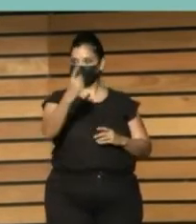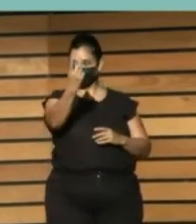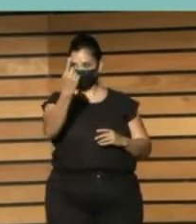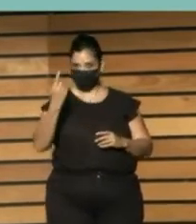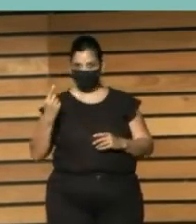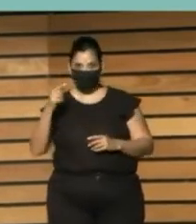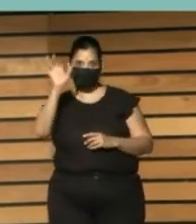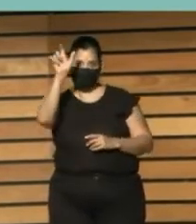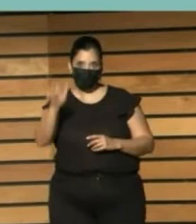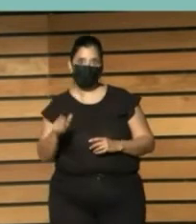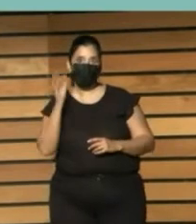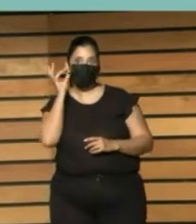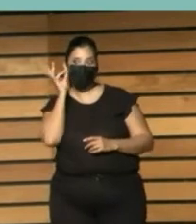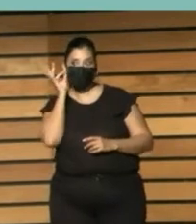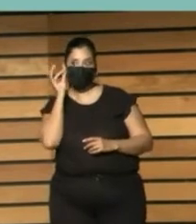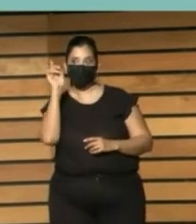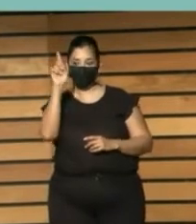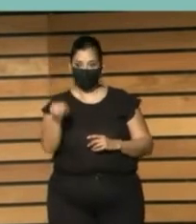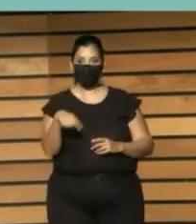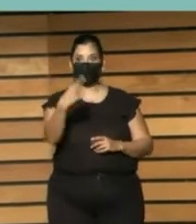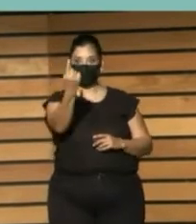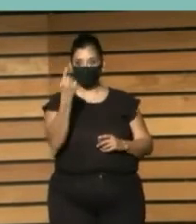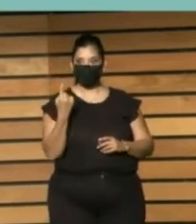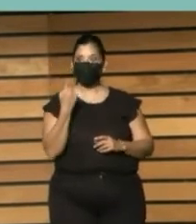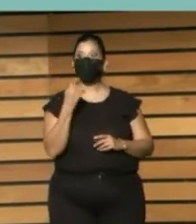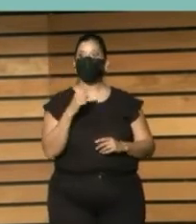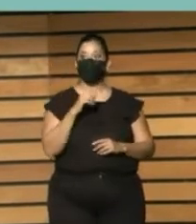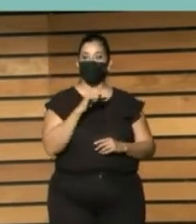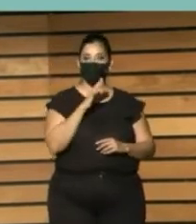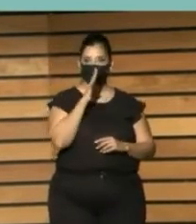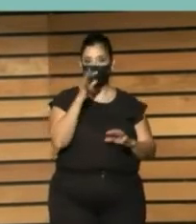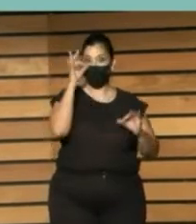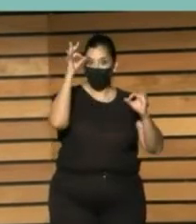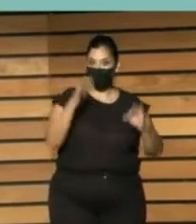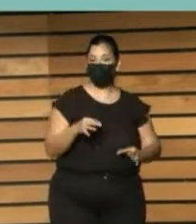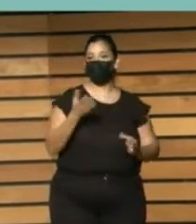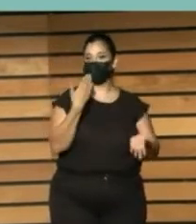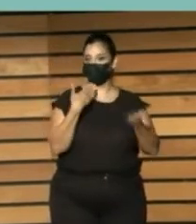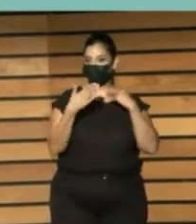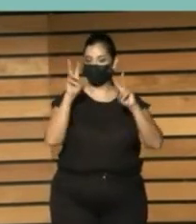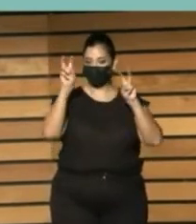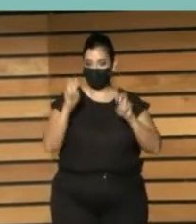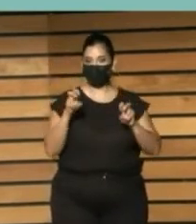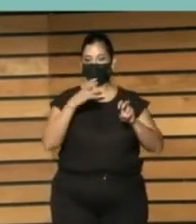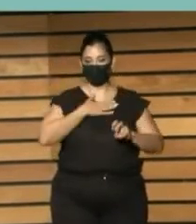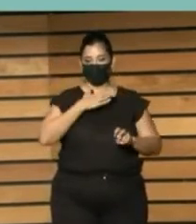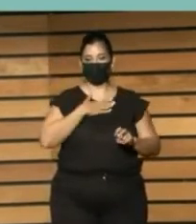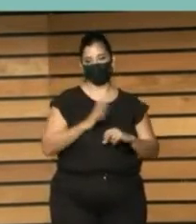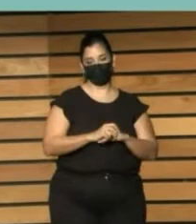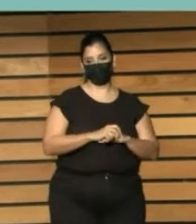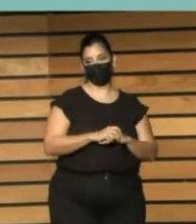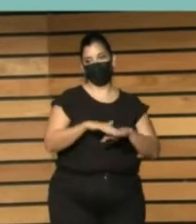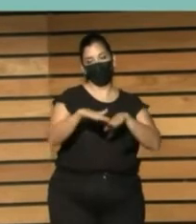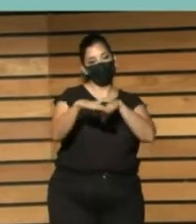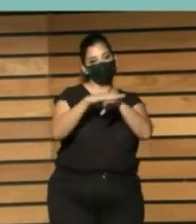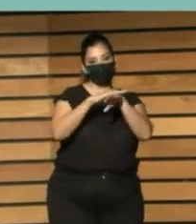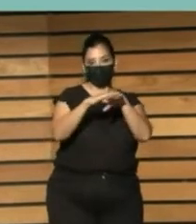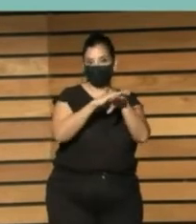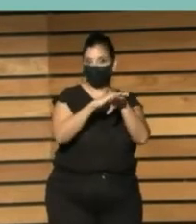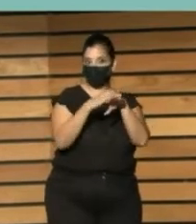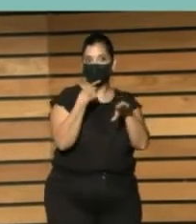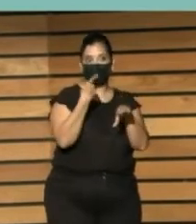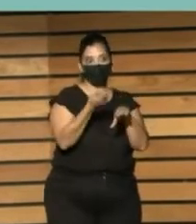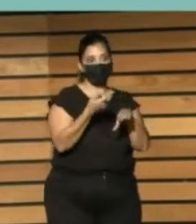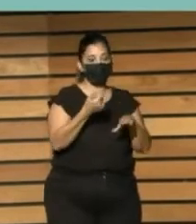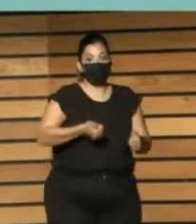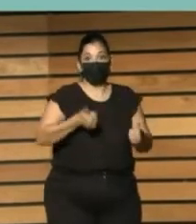Ahora viene cuando voy a decir la mía. Lamento no poder deciros más